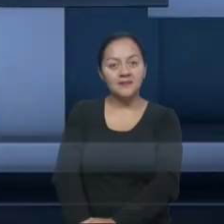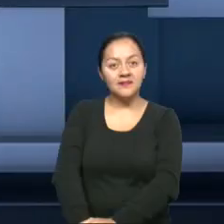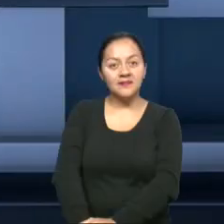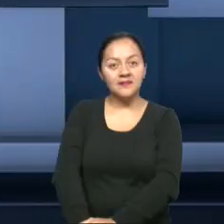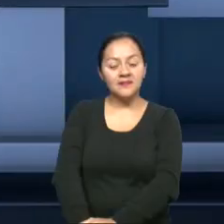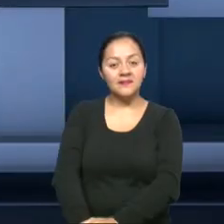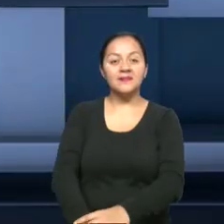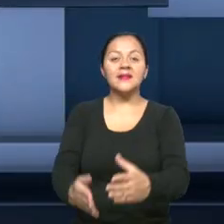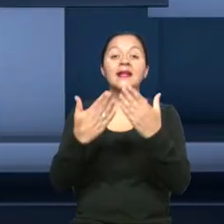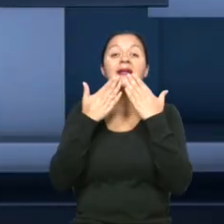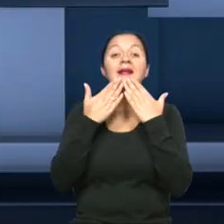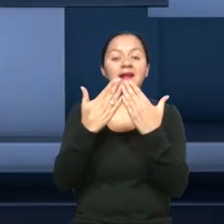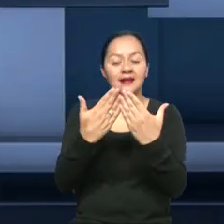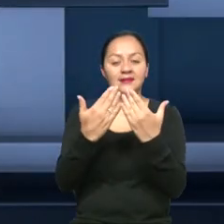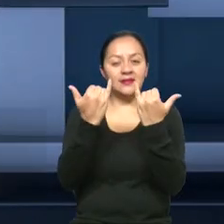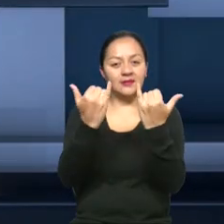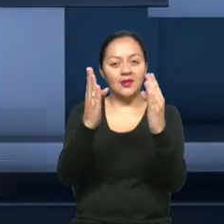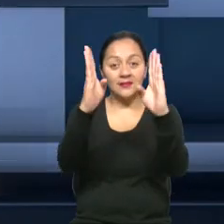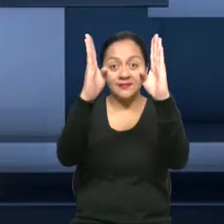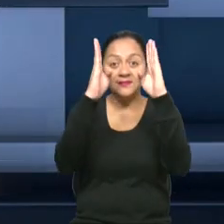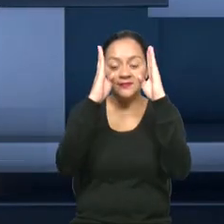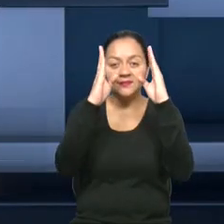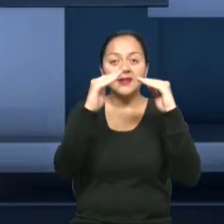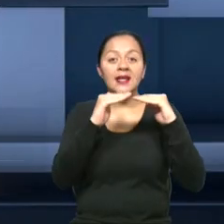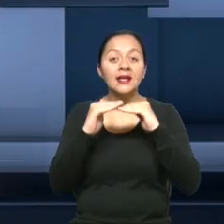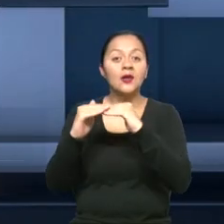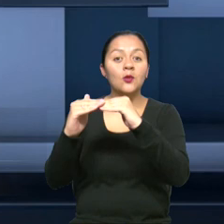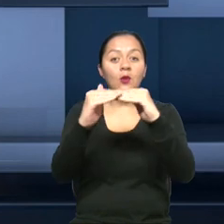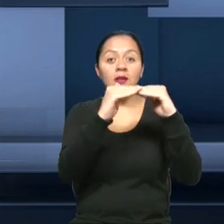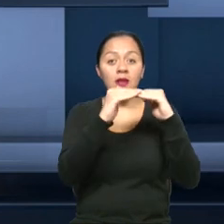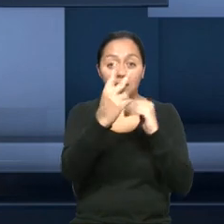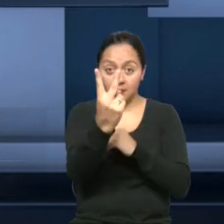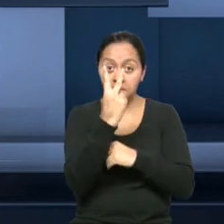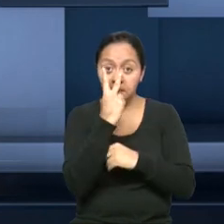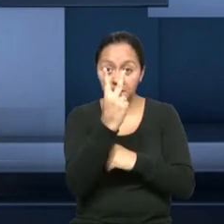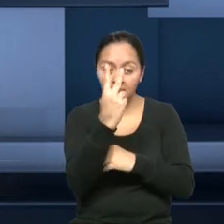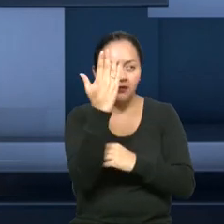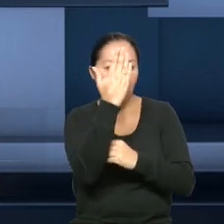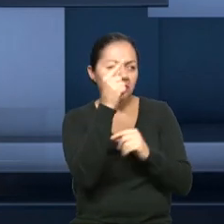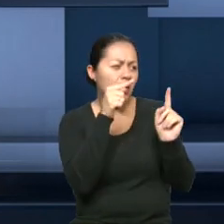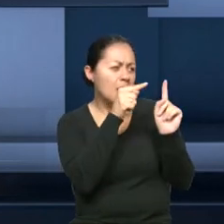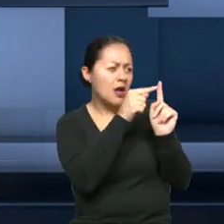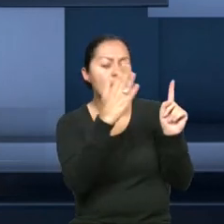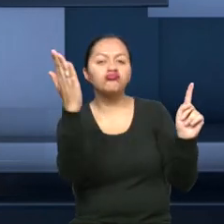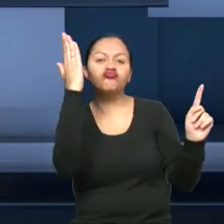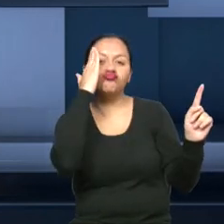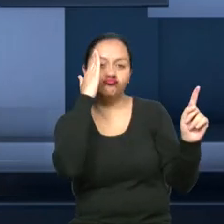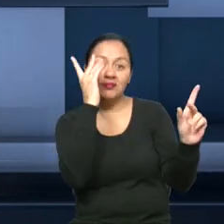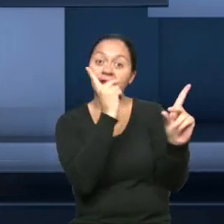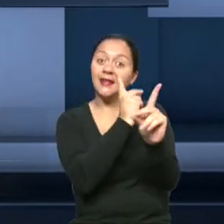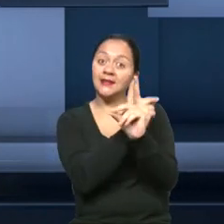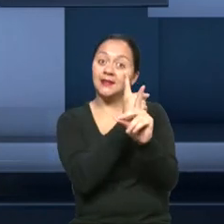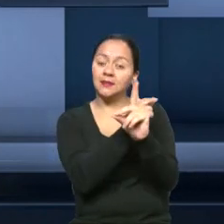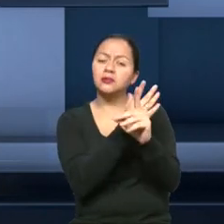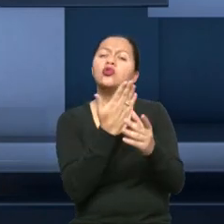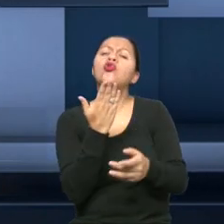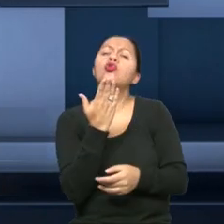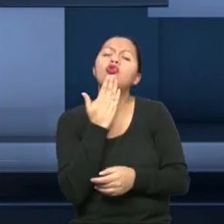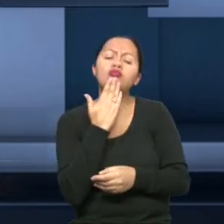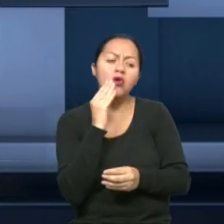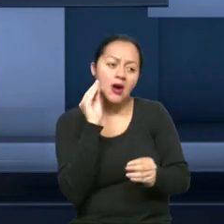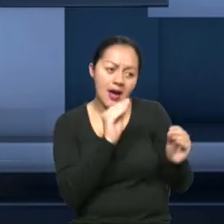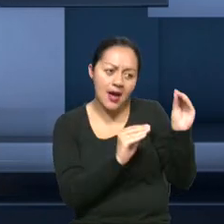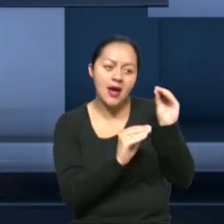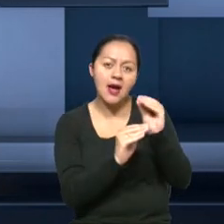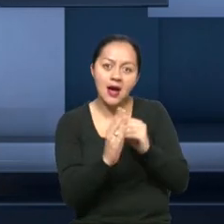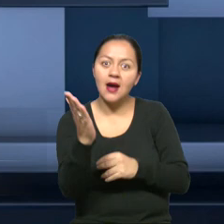Muchas gracias por acompañarnos. Construyendo Igualdad llega a sus hogares para conocer un poco más sobre la discapacidad y la forma de aportar a la construcción